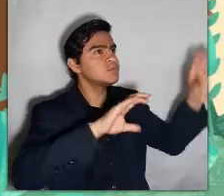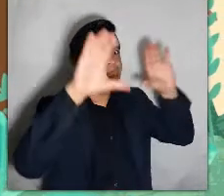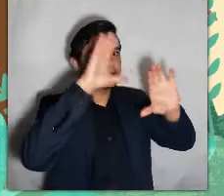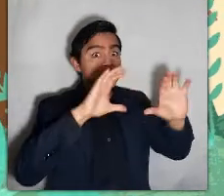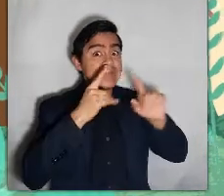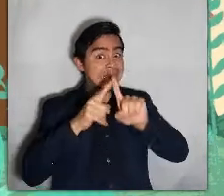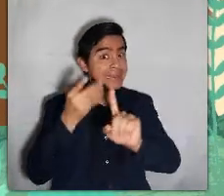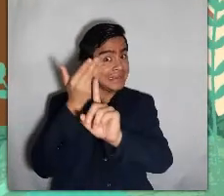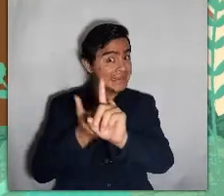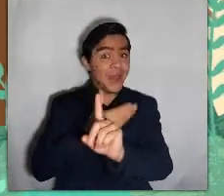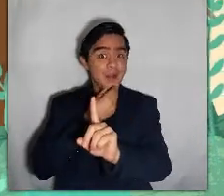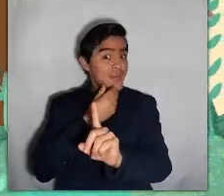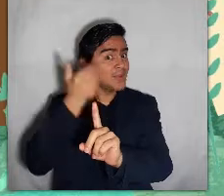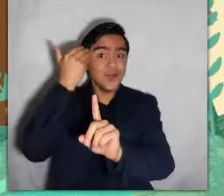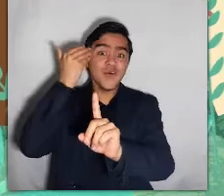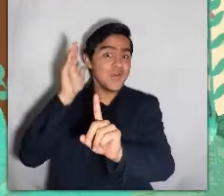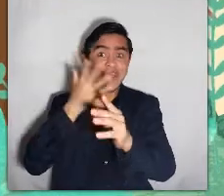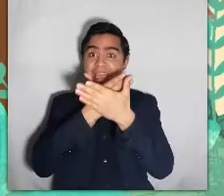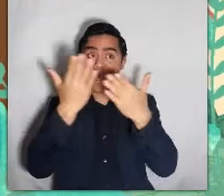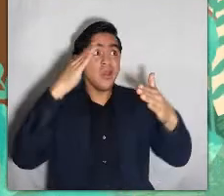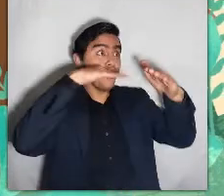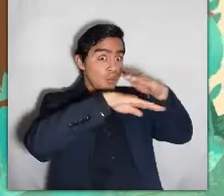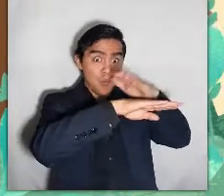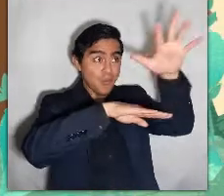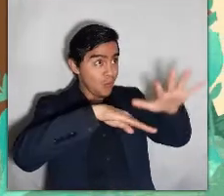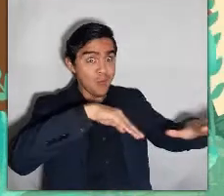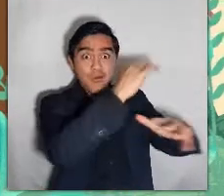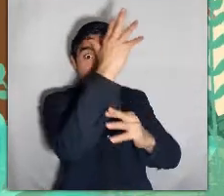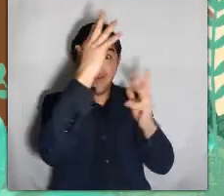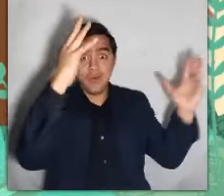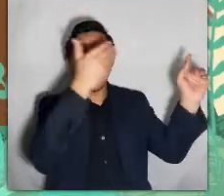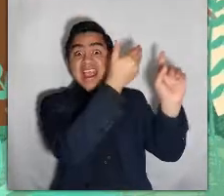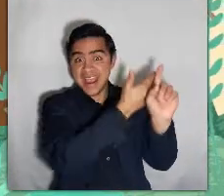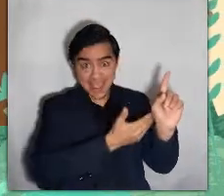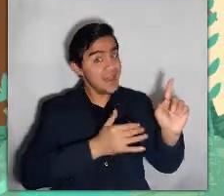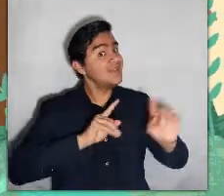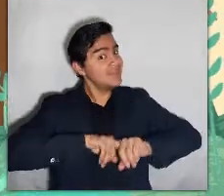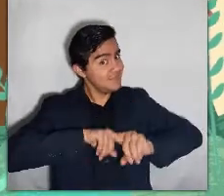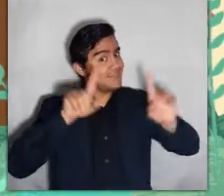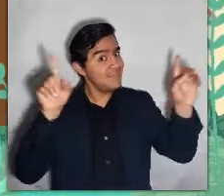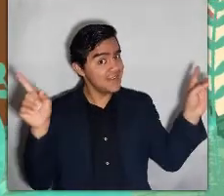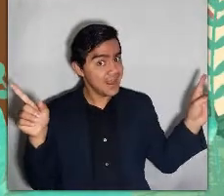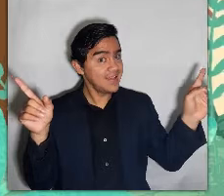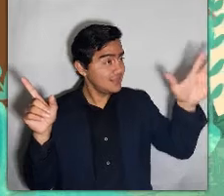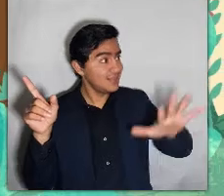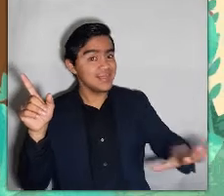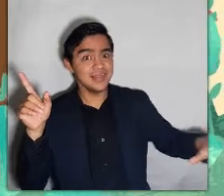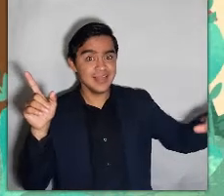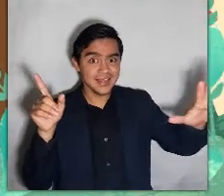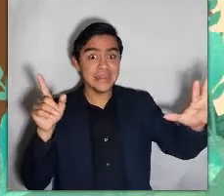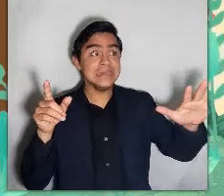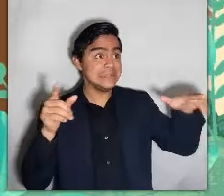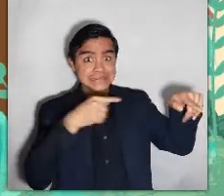más alto. De lo que no era consciente el príncipe es que en el bosque de Carlota los árboles